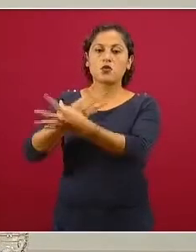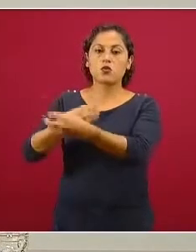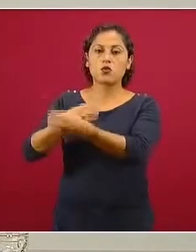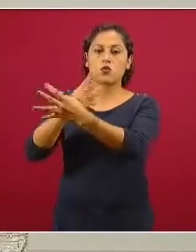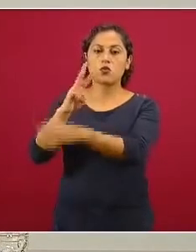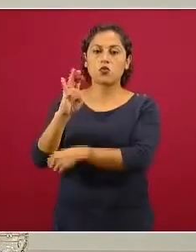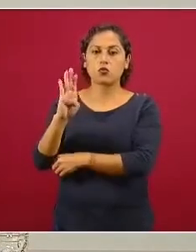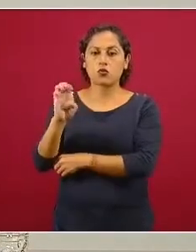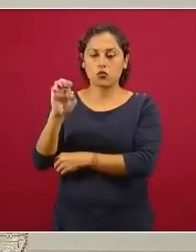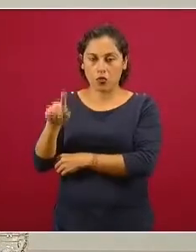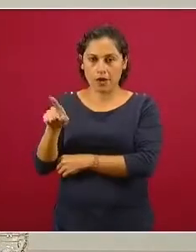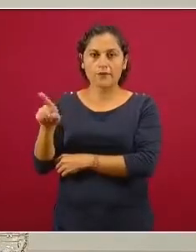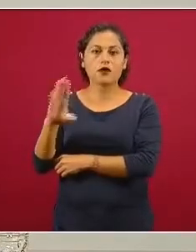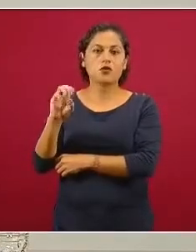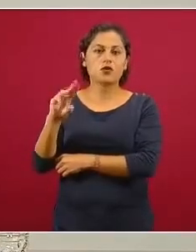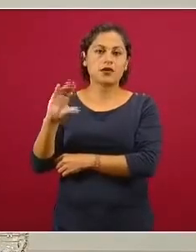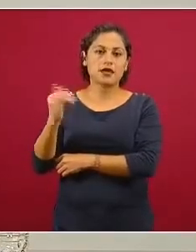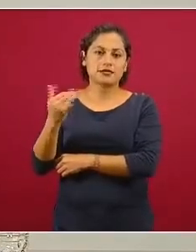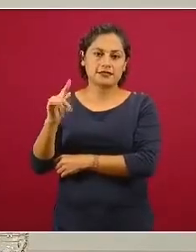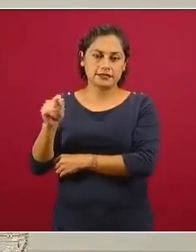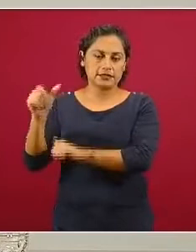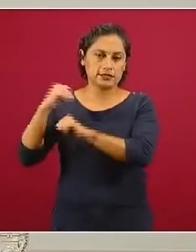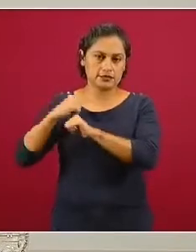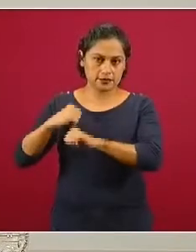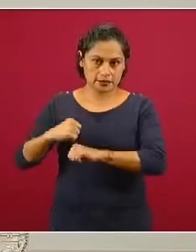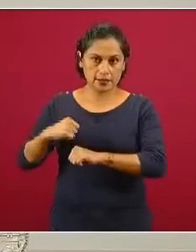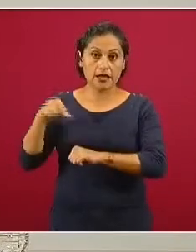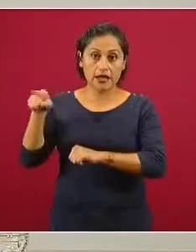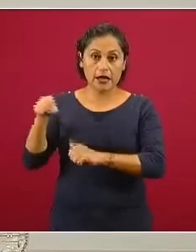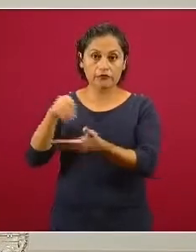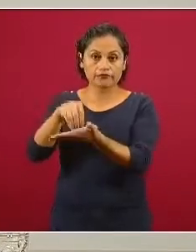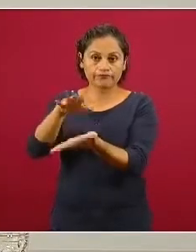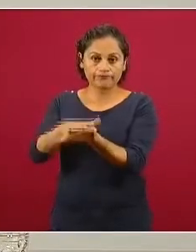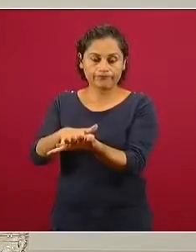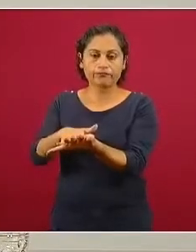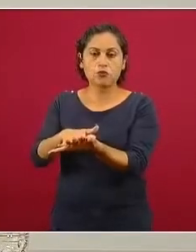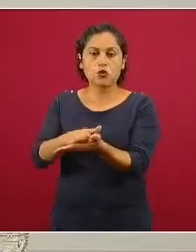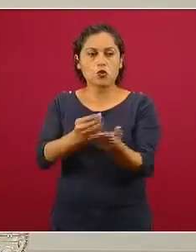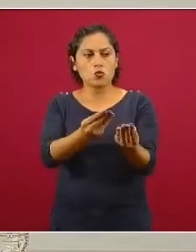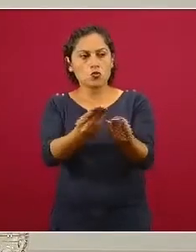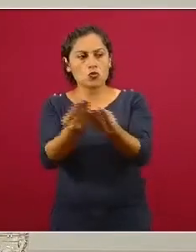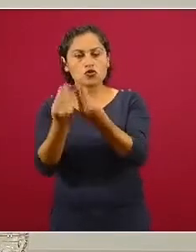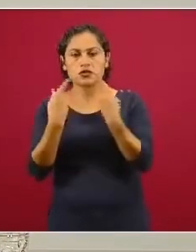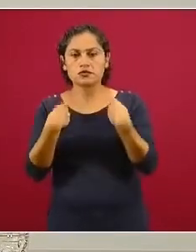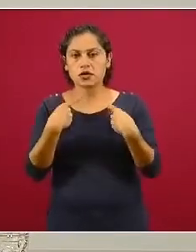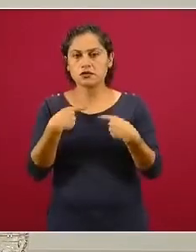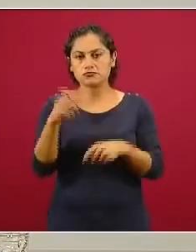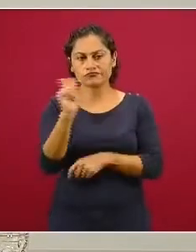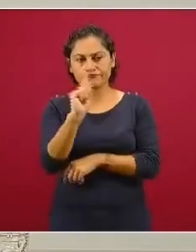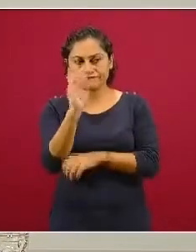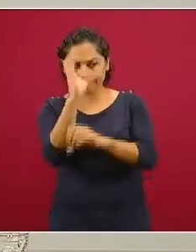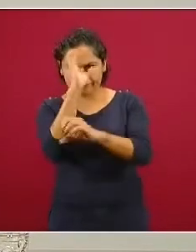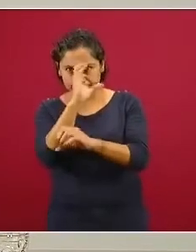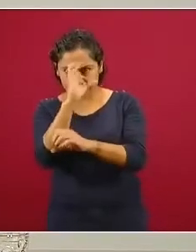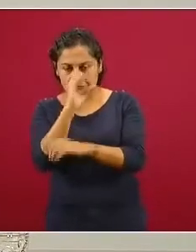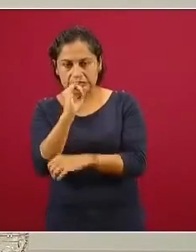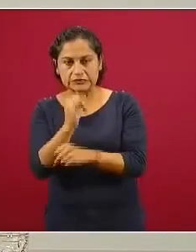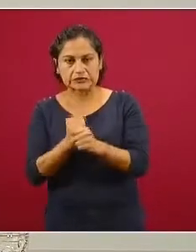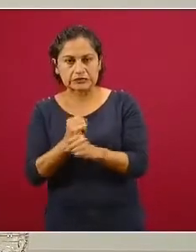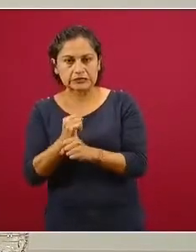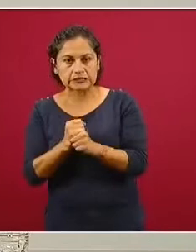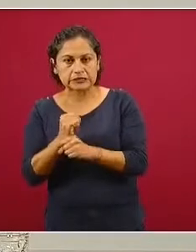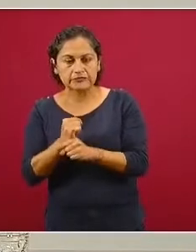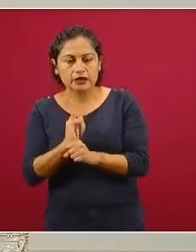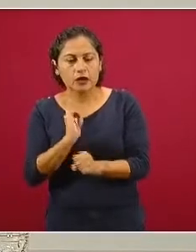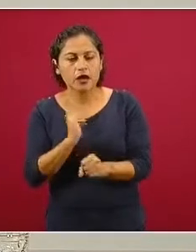Conacyt y él reportó los hallazgos que muchos científicos o investigadores reportan, hallazgos